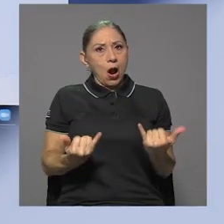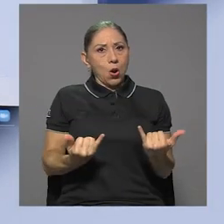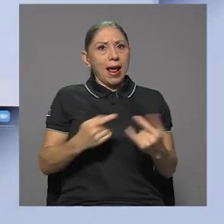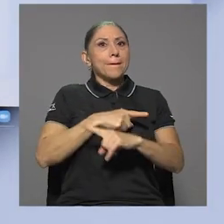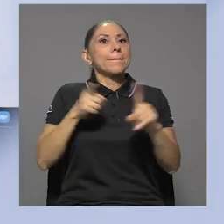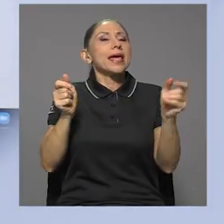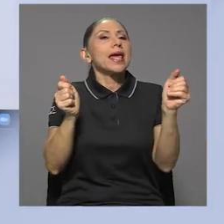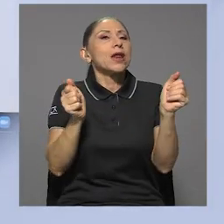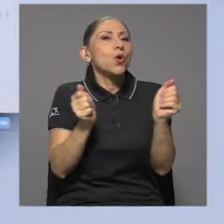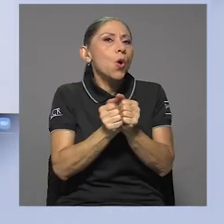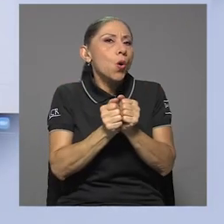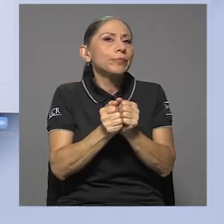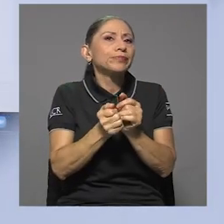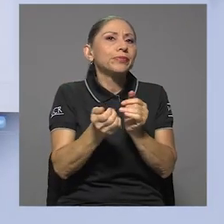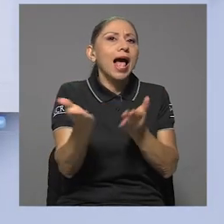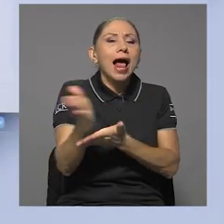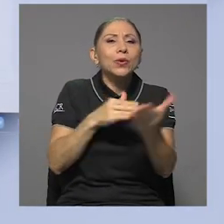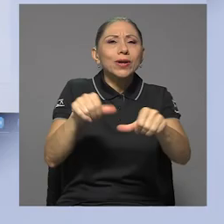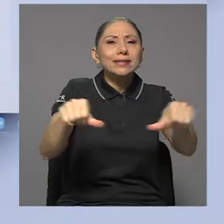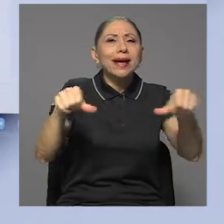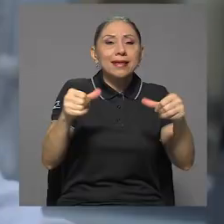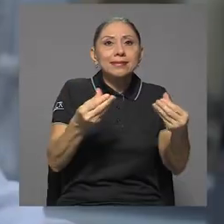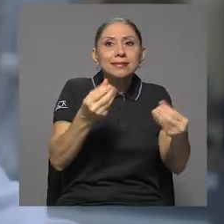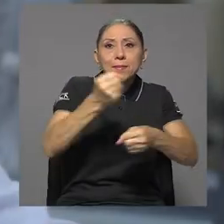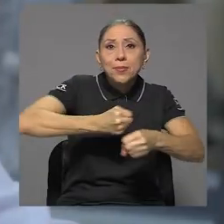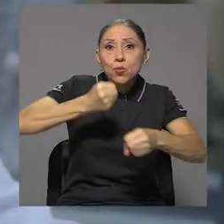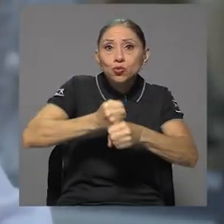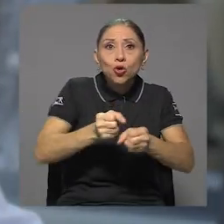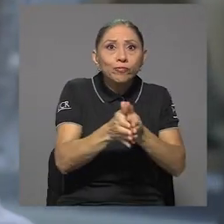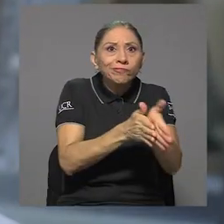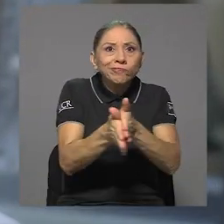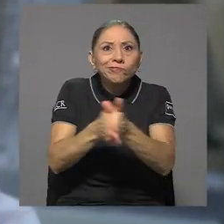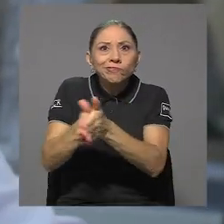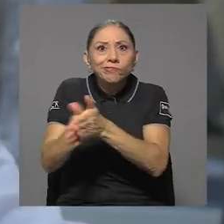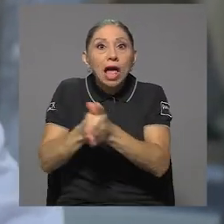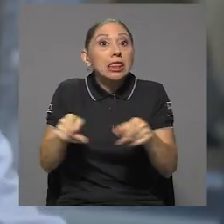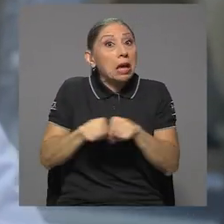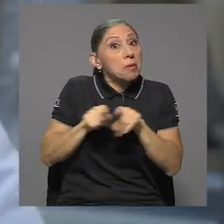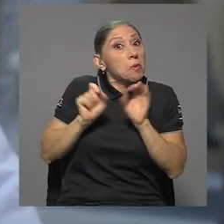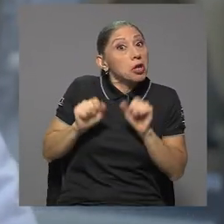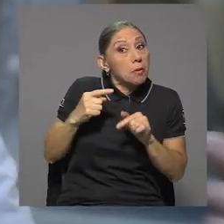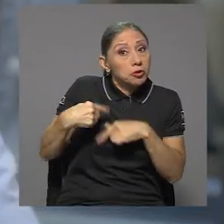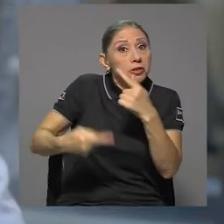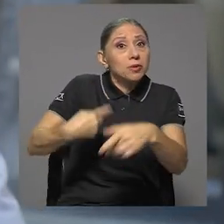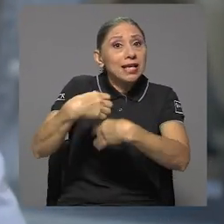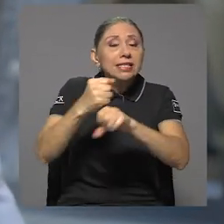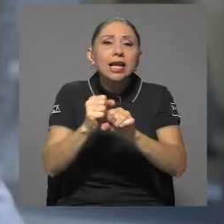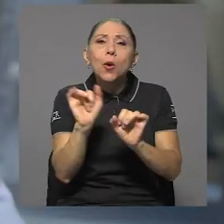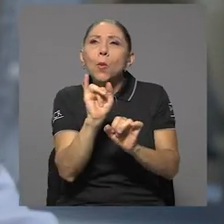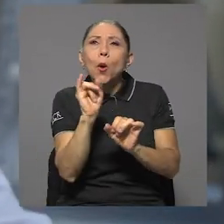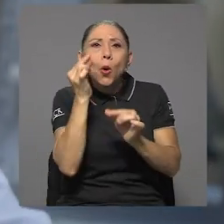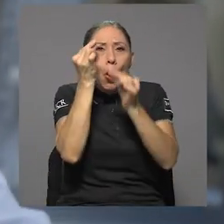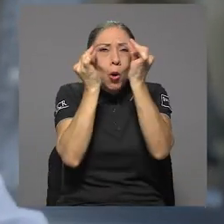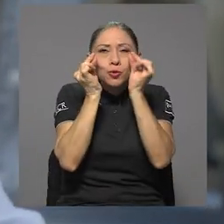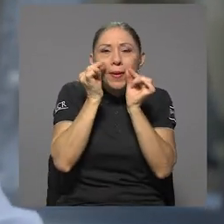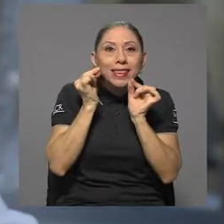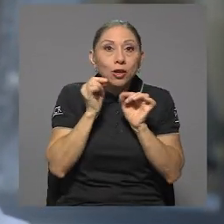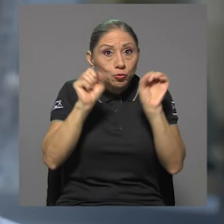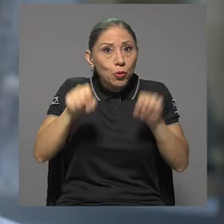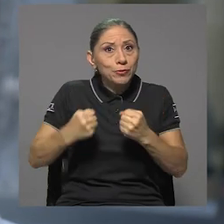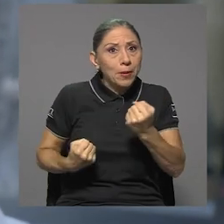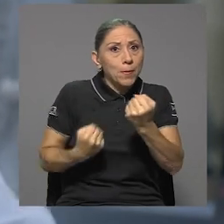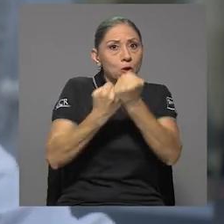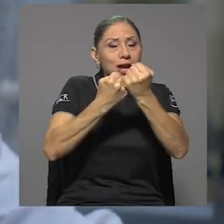con optimización de algunas áreas de producción y algunos procesos podríamos llevar incluso a ser cosméticos y otras cosas más, con lo cual podríamos apoyar a